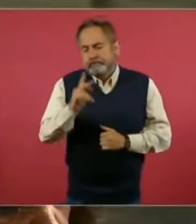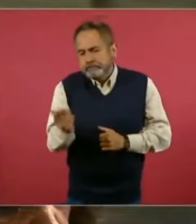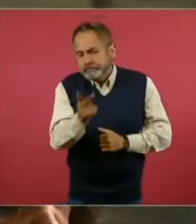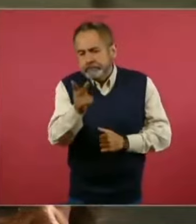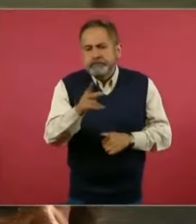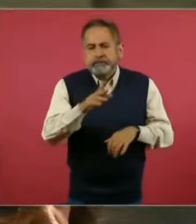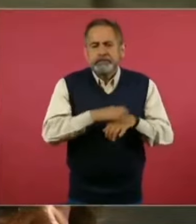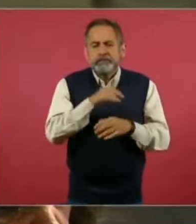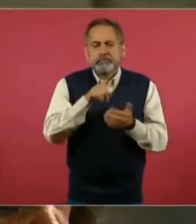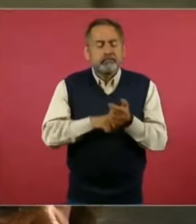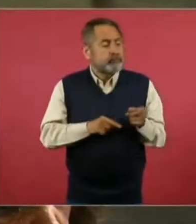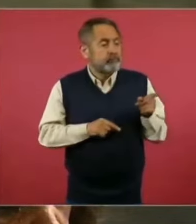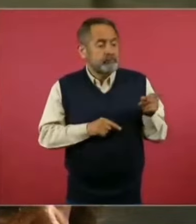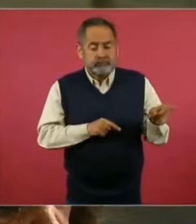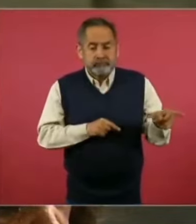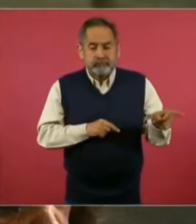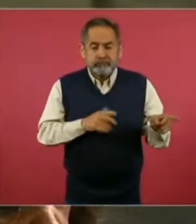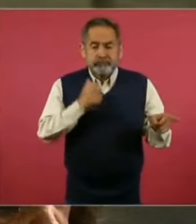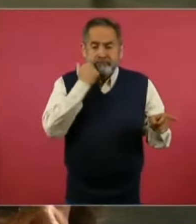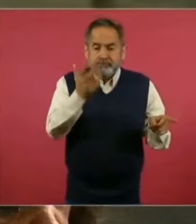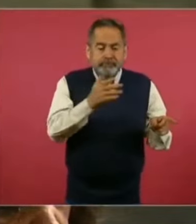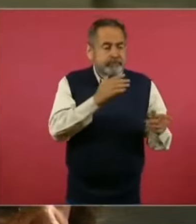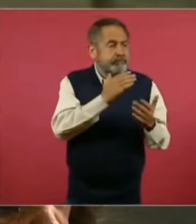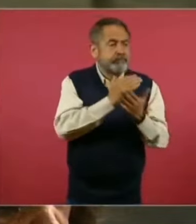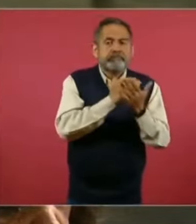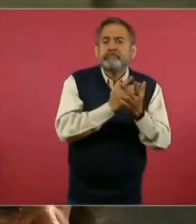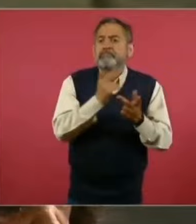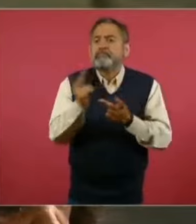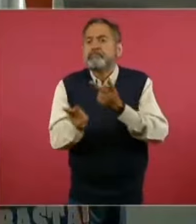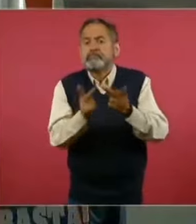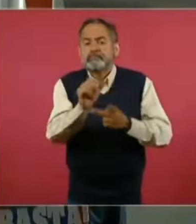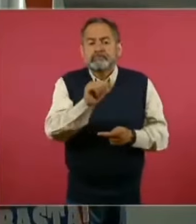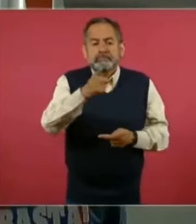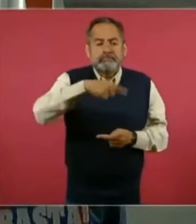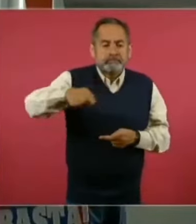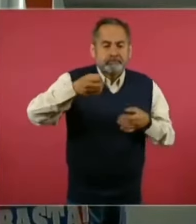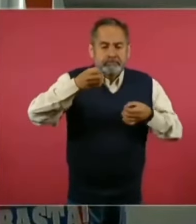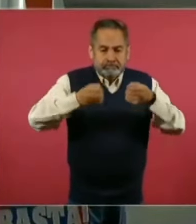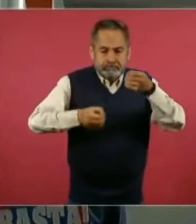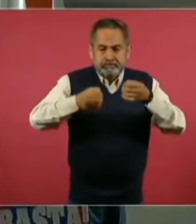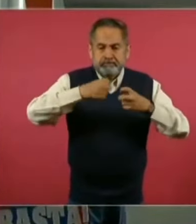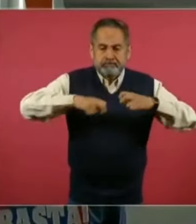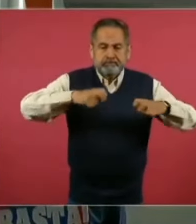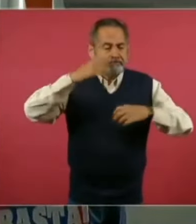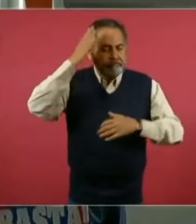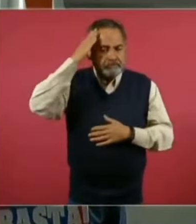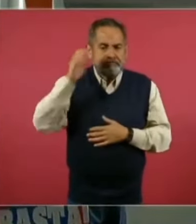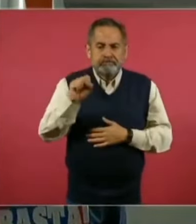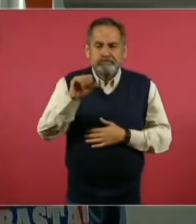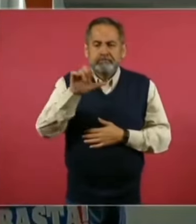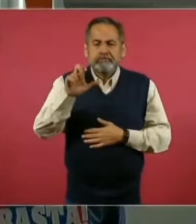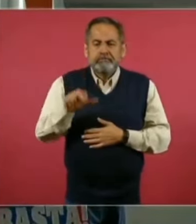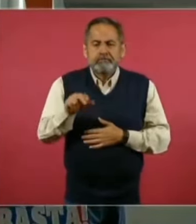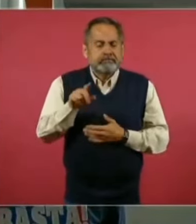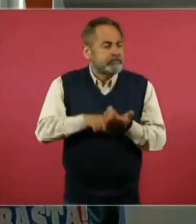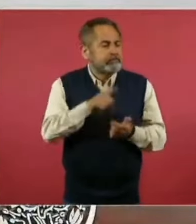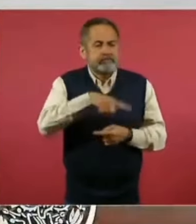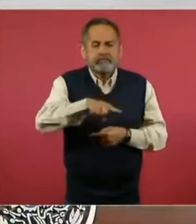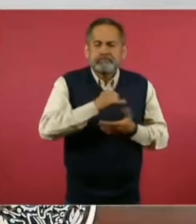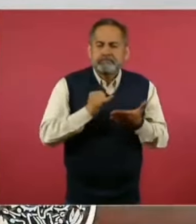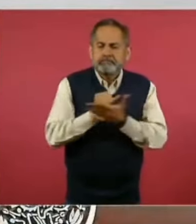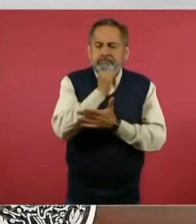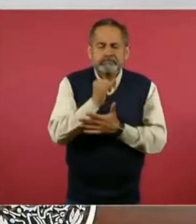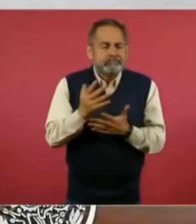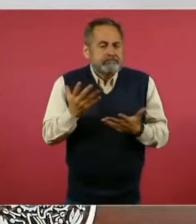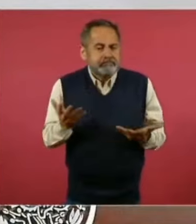recurso lo que busca es una consulta a ministros y ministras de esta Suprema Corte para que decidan si